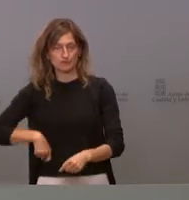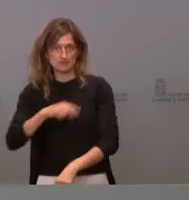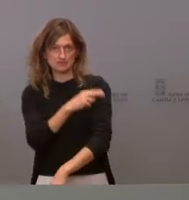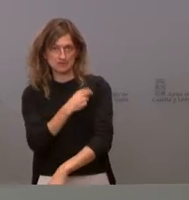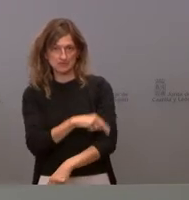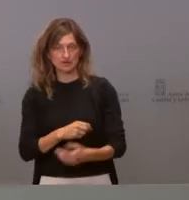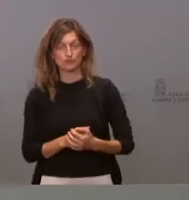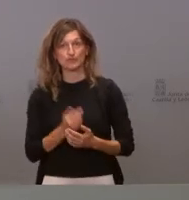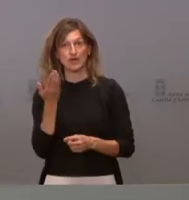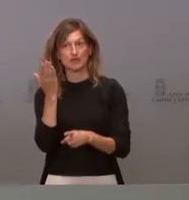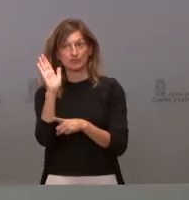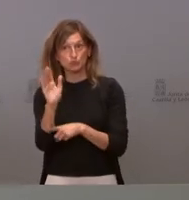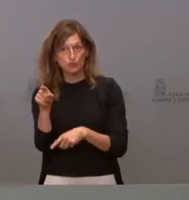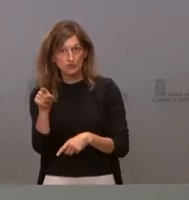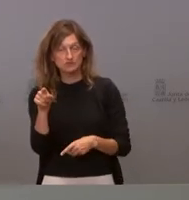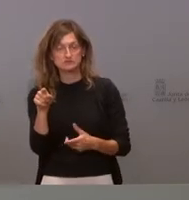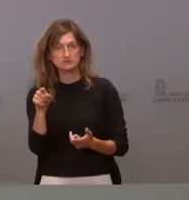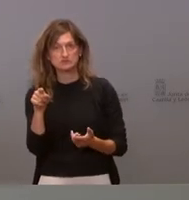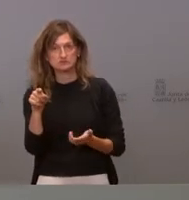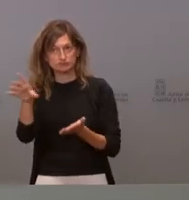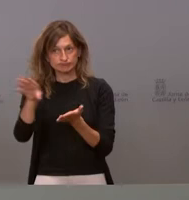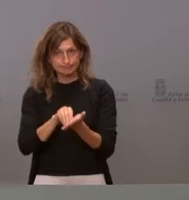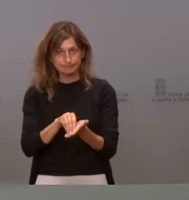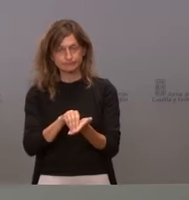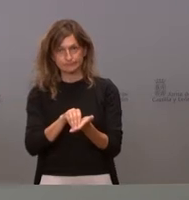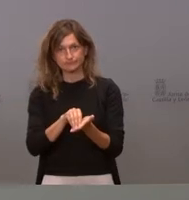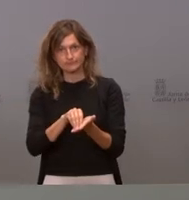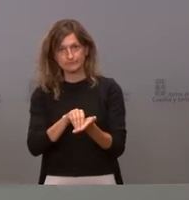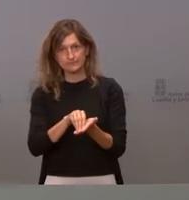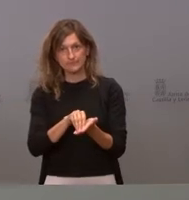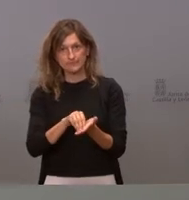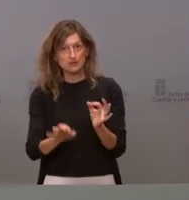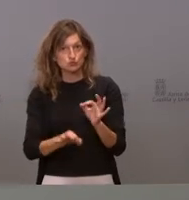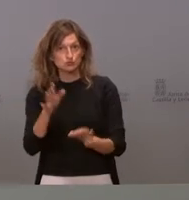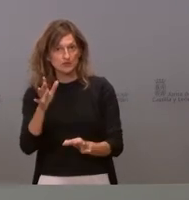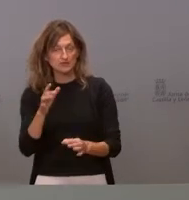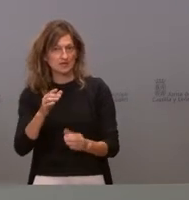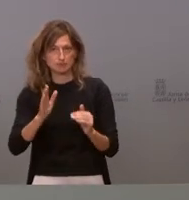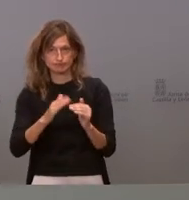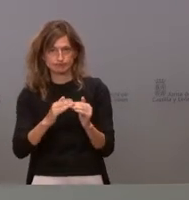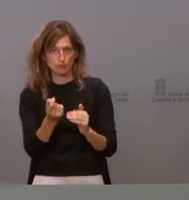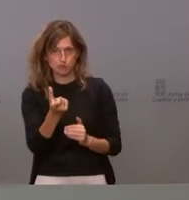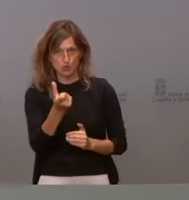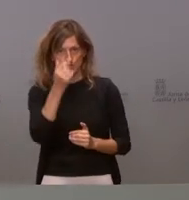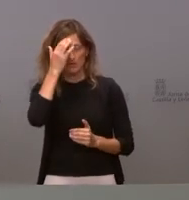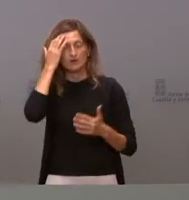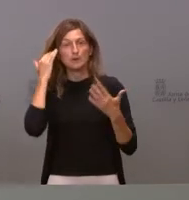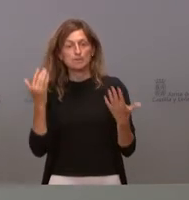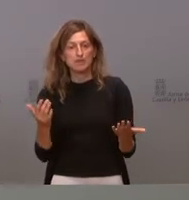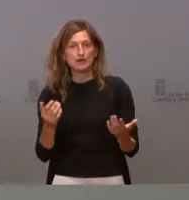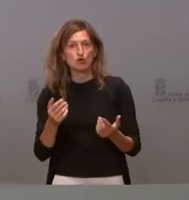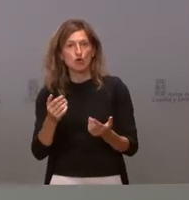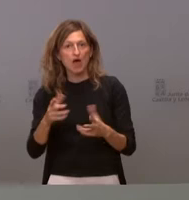estas actitudes que asimismo se han recogido, pues evidentemente, afortunadamente son minoritarias, pero no por eso son